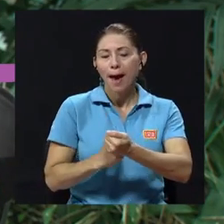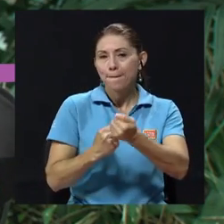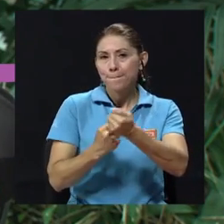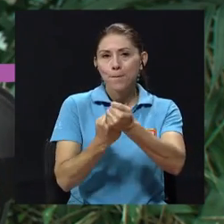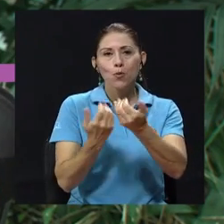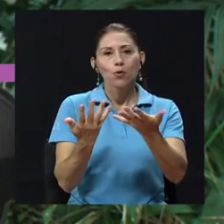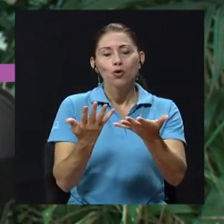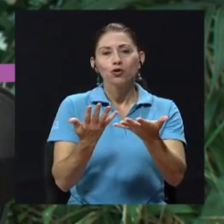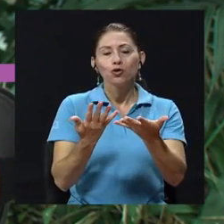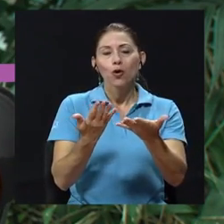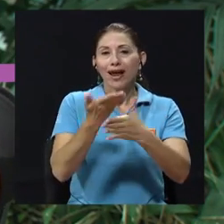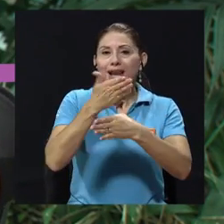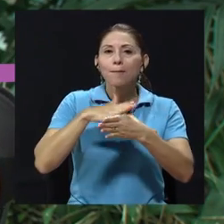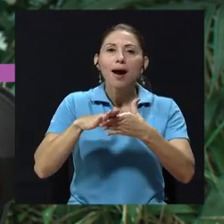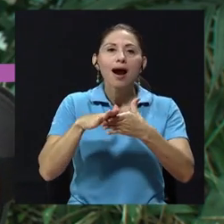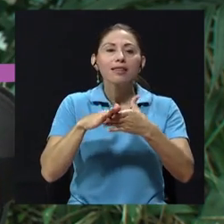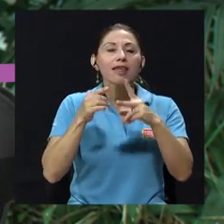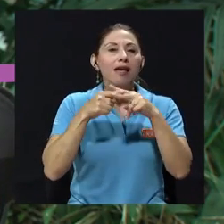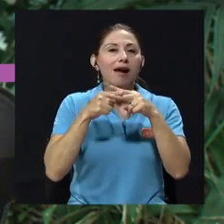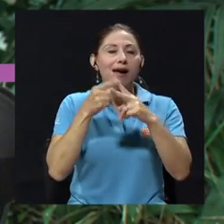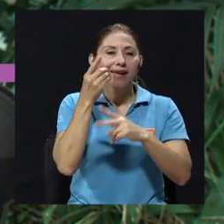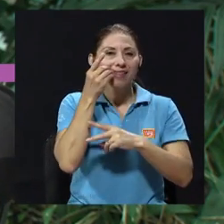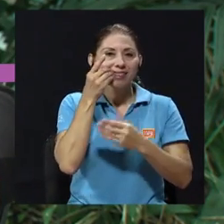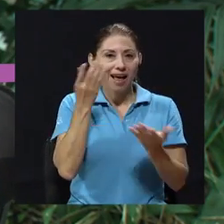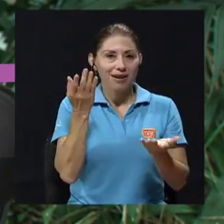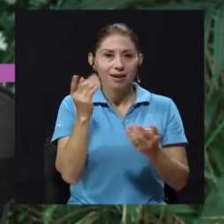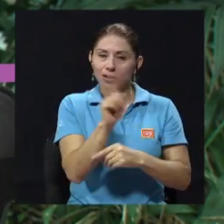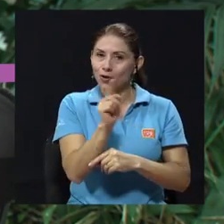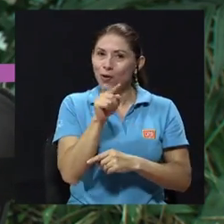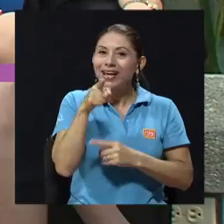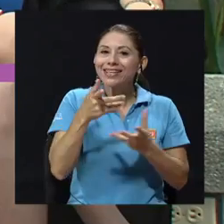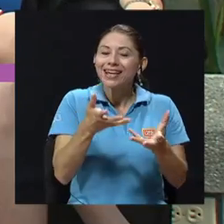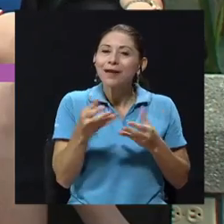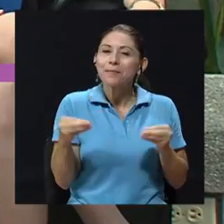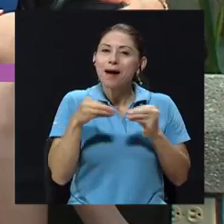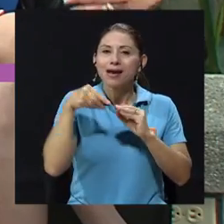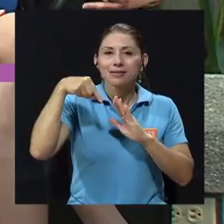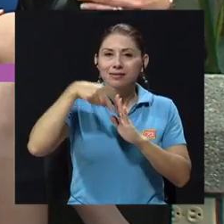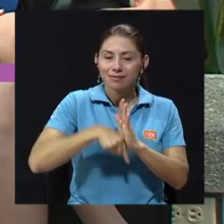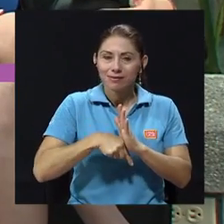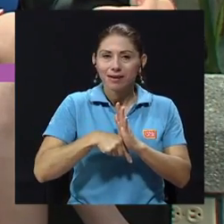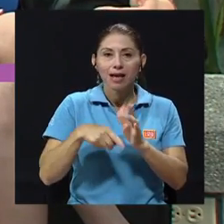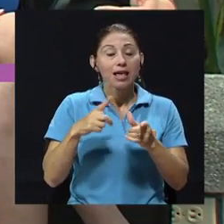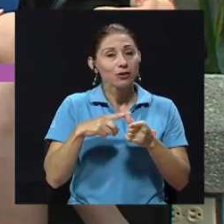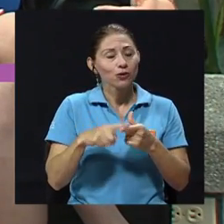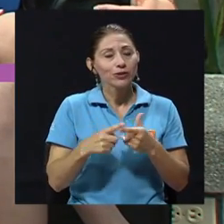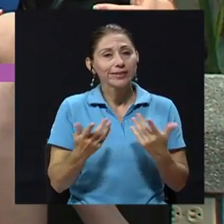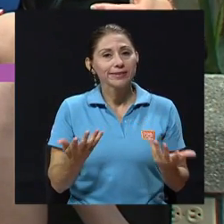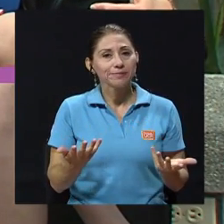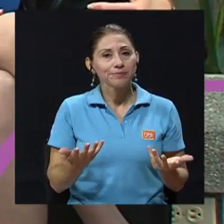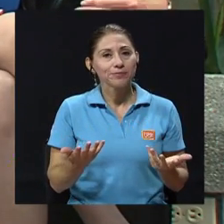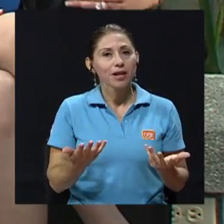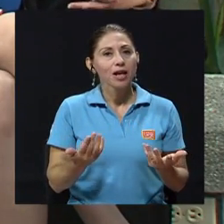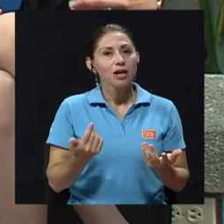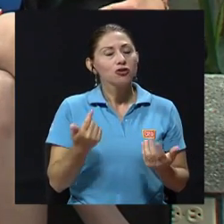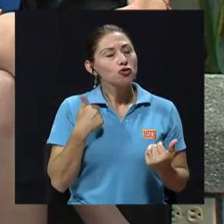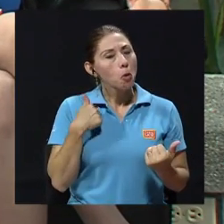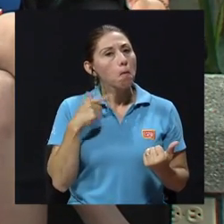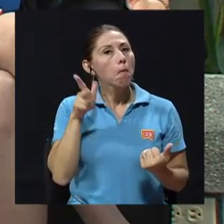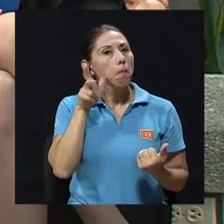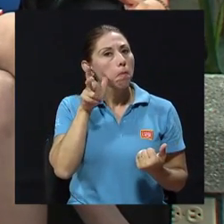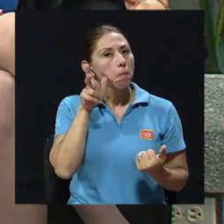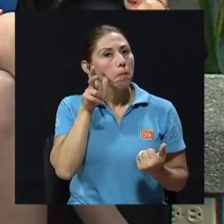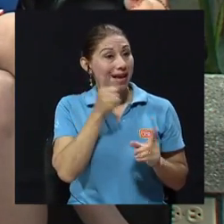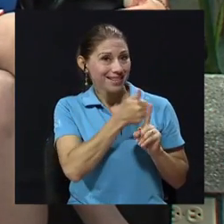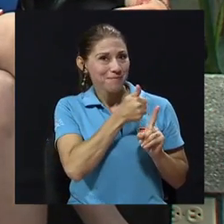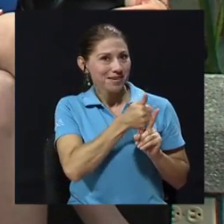en la parte, digamos, dental a las personas, sino que ha querido ir más allá. Entonces, en ese sentido, escuché del